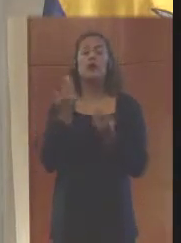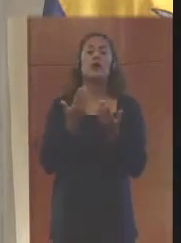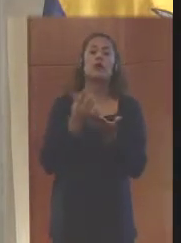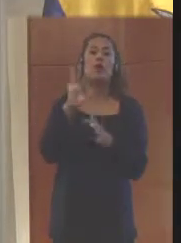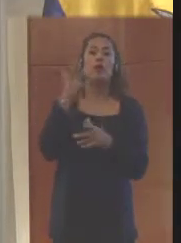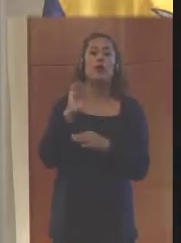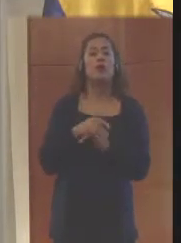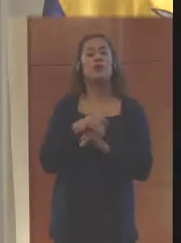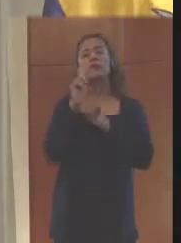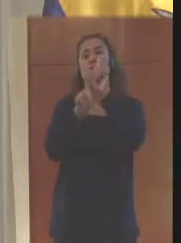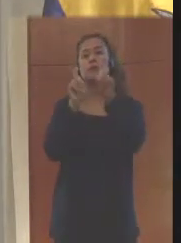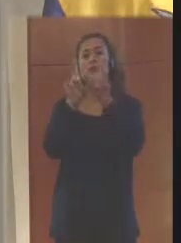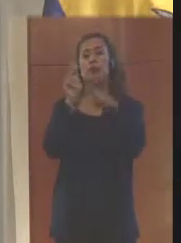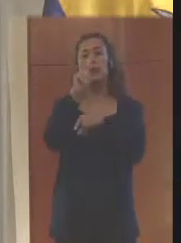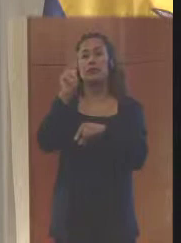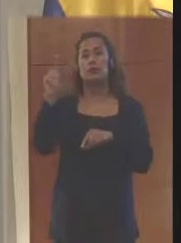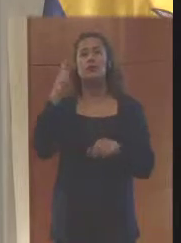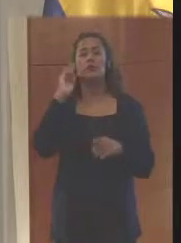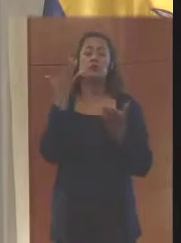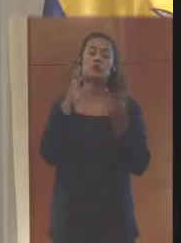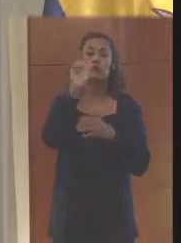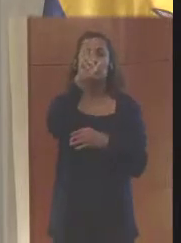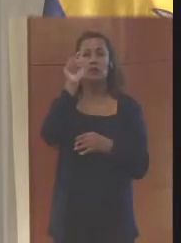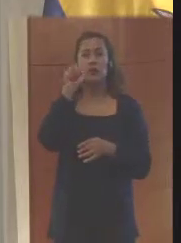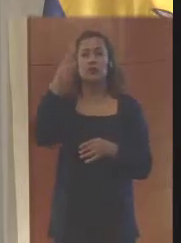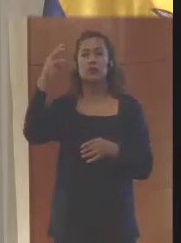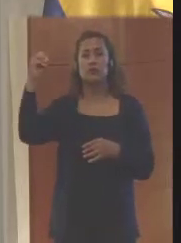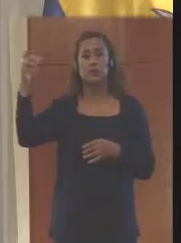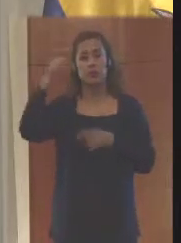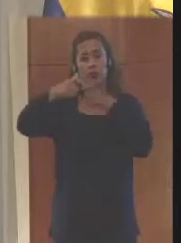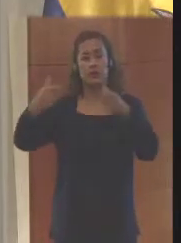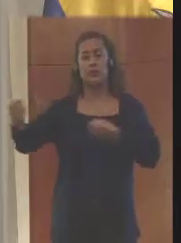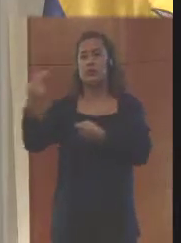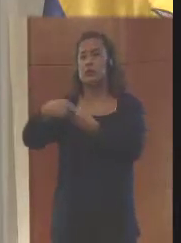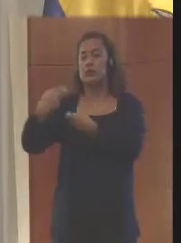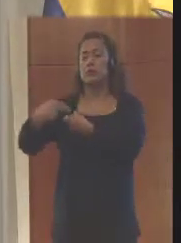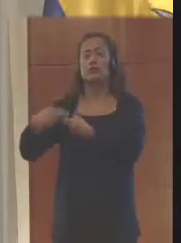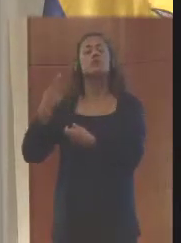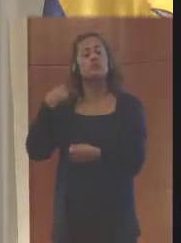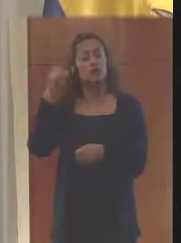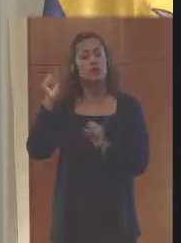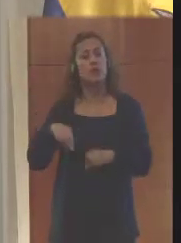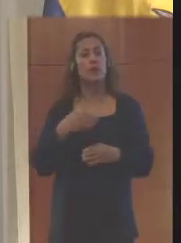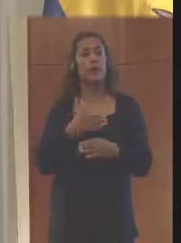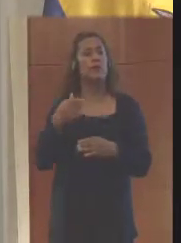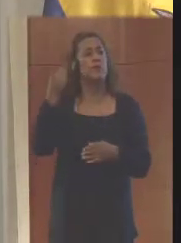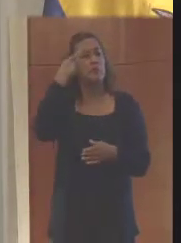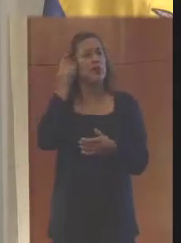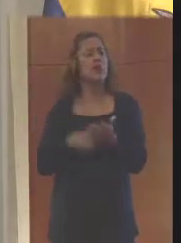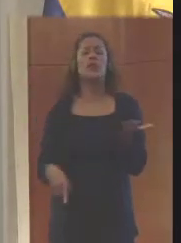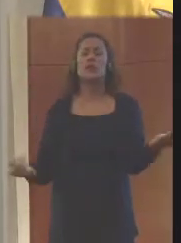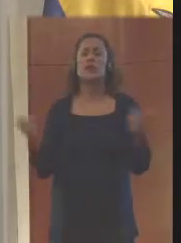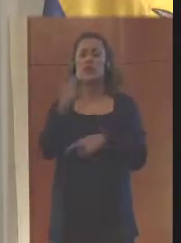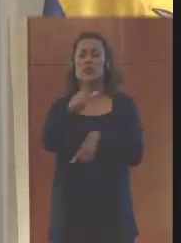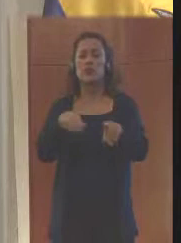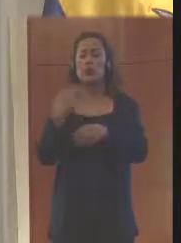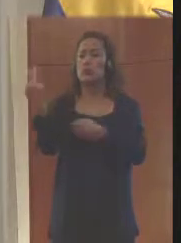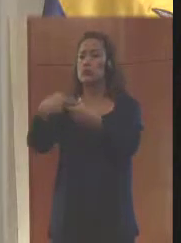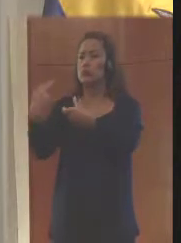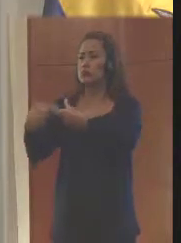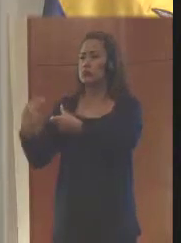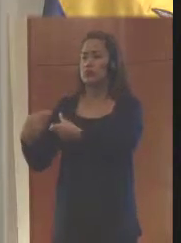paneles de consultas públicas y alrededor de 3.600 asistentes. La característica importante de estos paneles es que tratamos que siempre